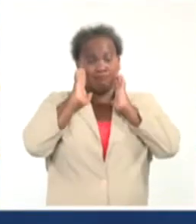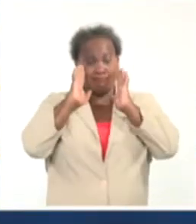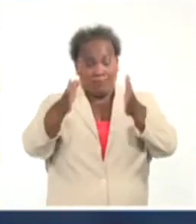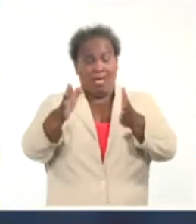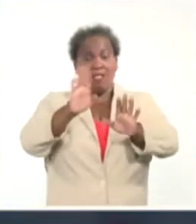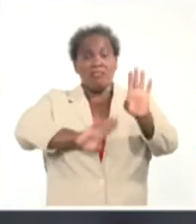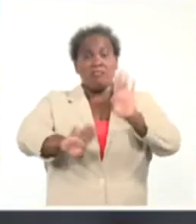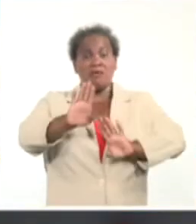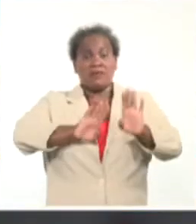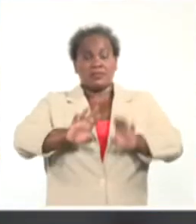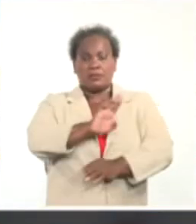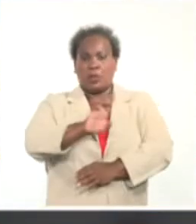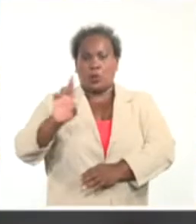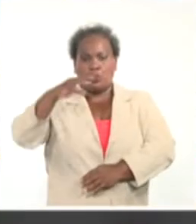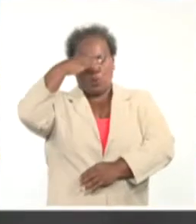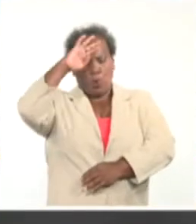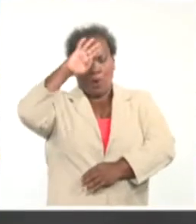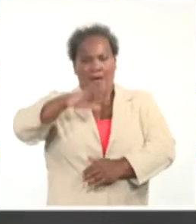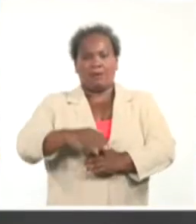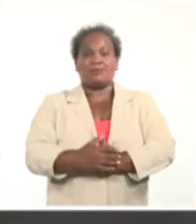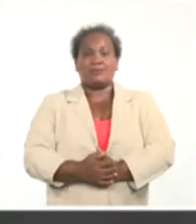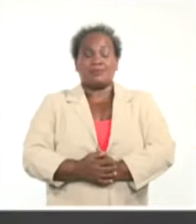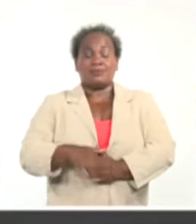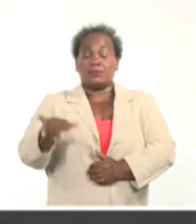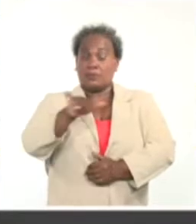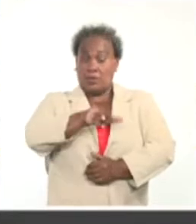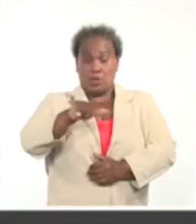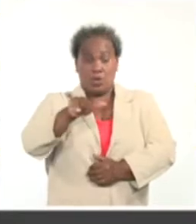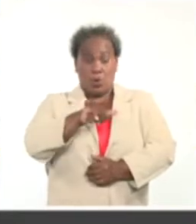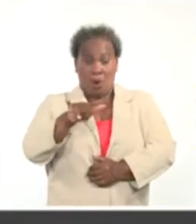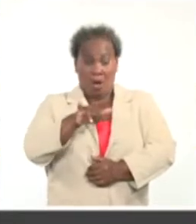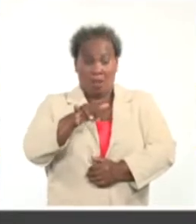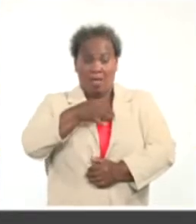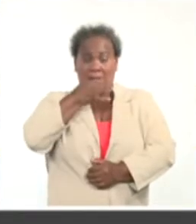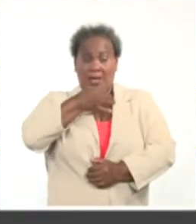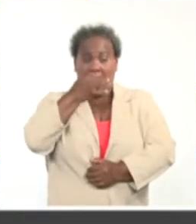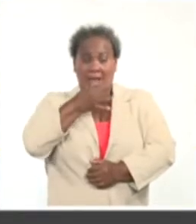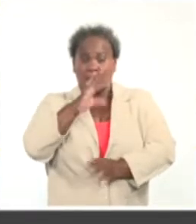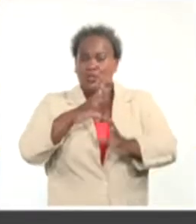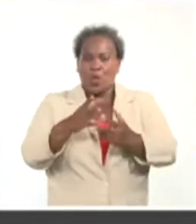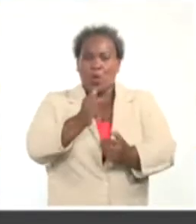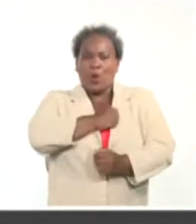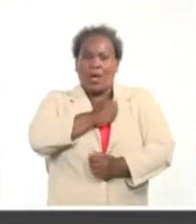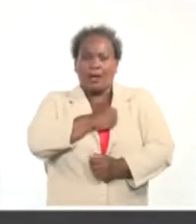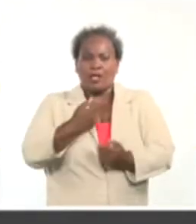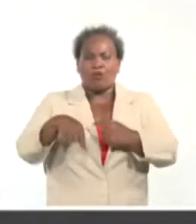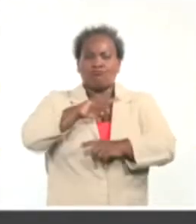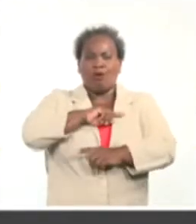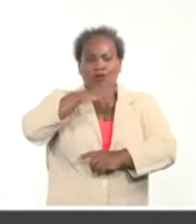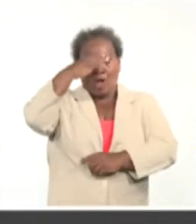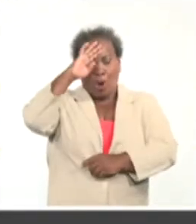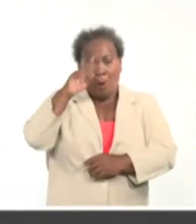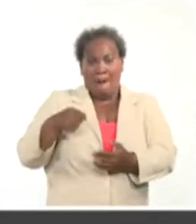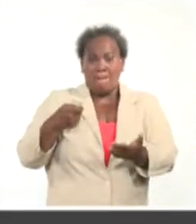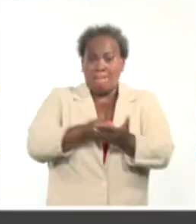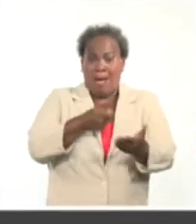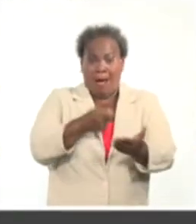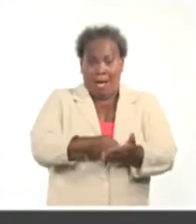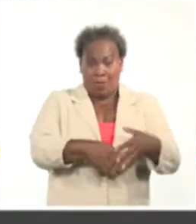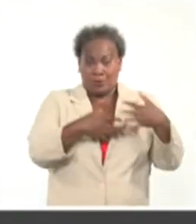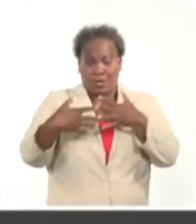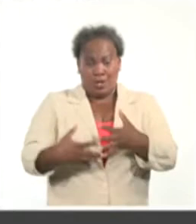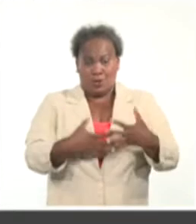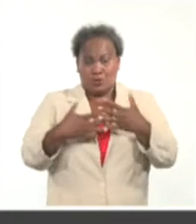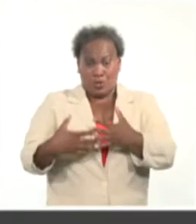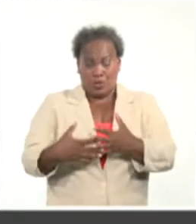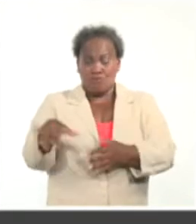defensa de la Revolución Cubana. También se tratarán los intentos de desestabilización promovidos y financiados desde el exterior y